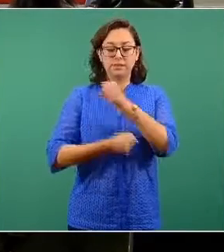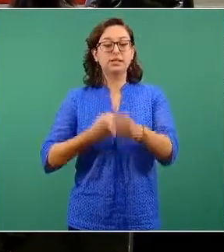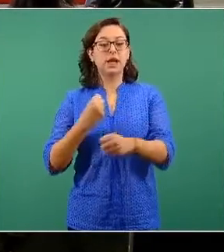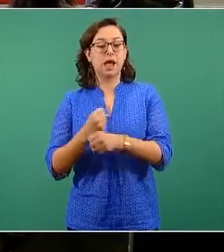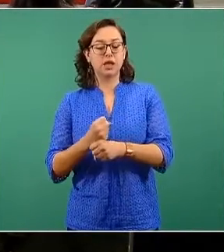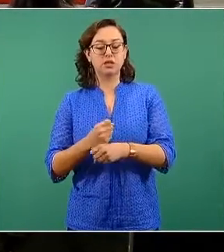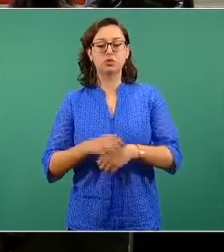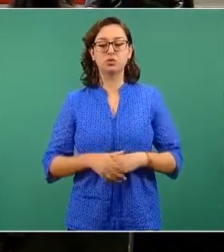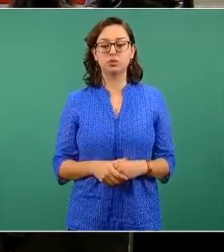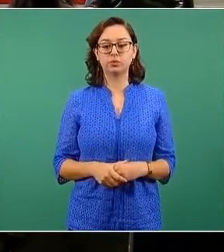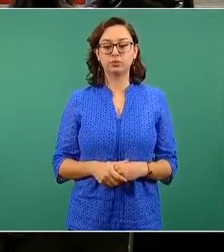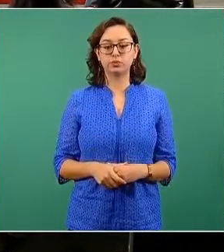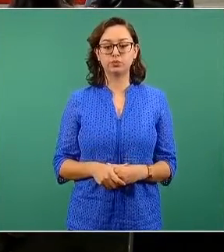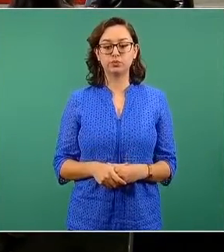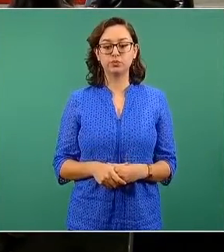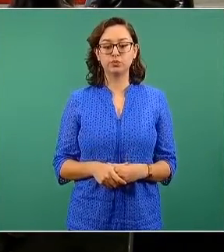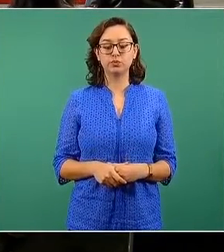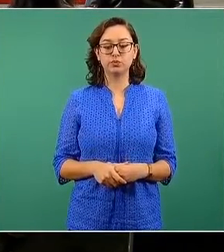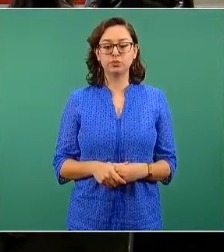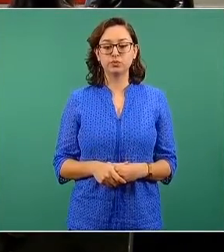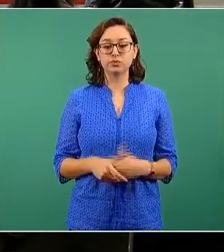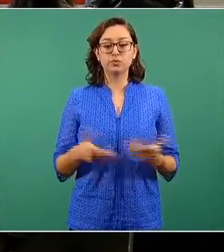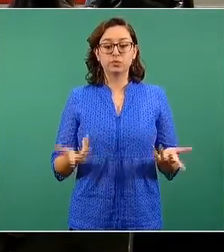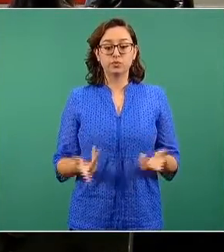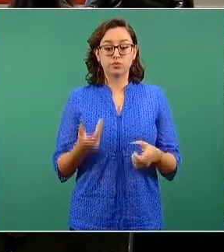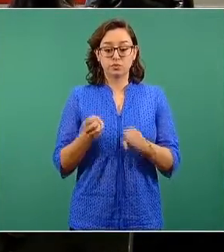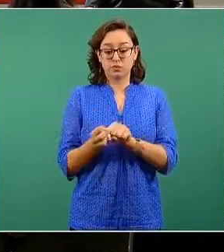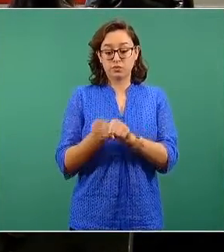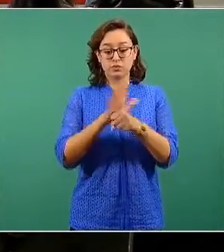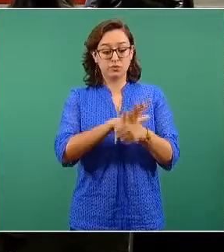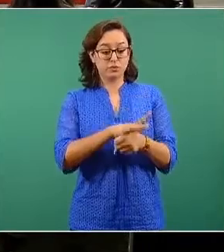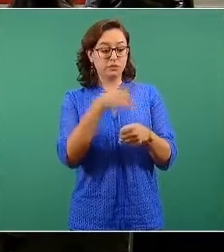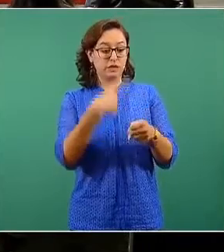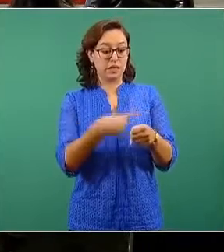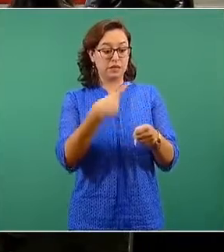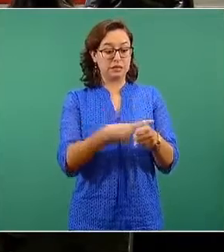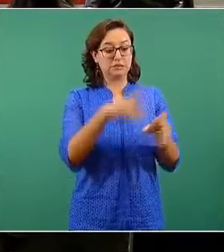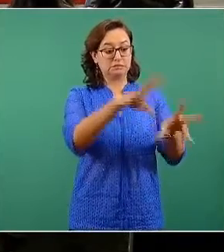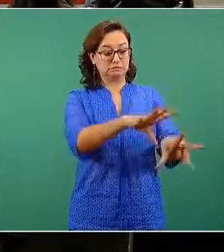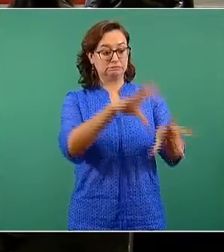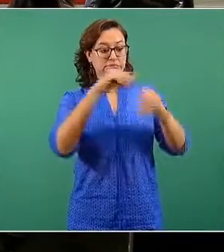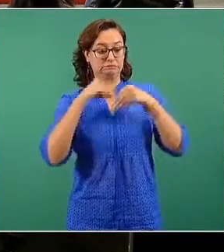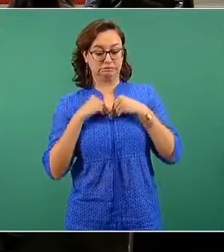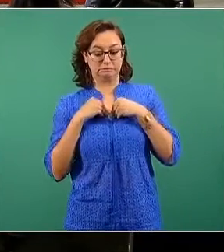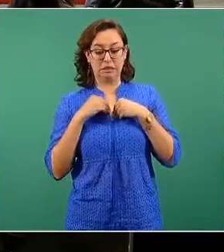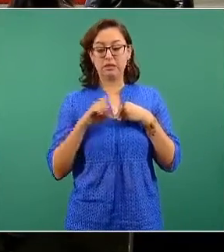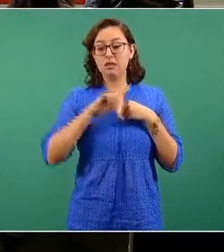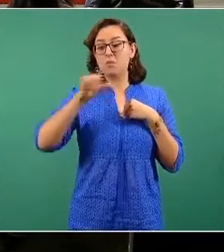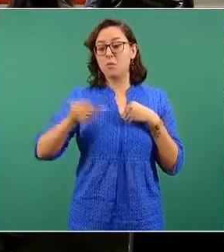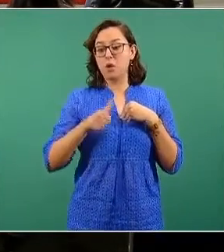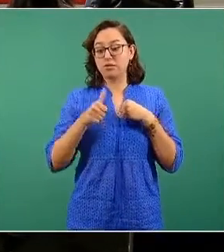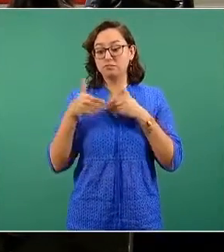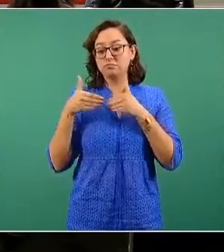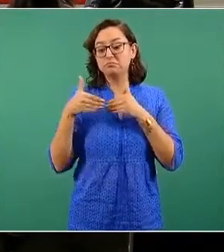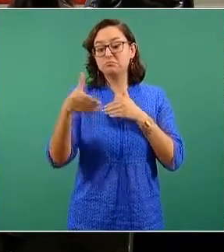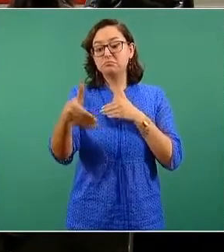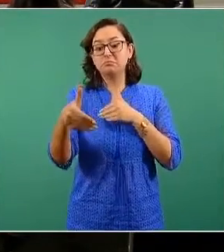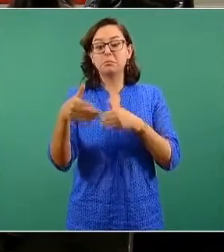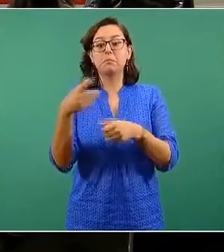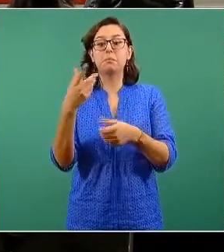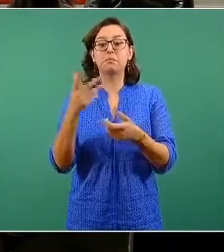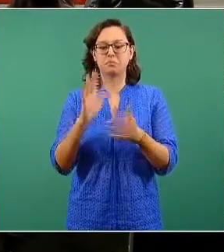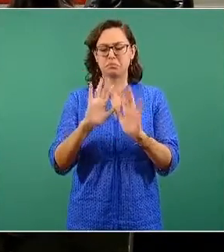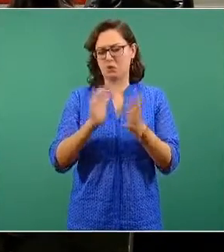¿cuánto tiempo después de haber tenido COVID-19 es conveniente vacunarme? Muchas gracias,